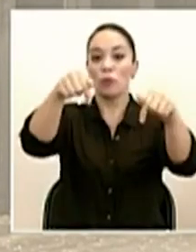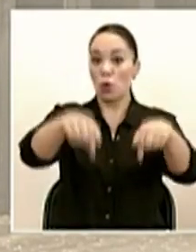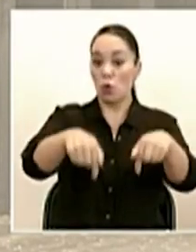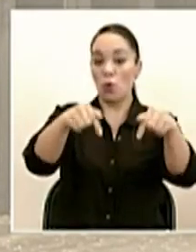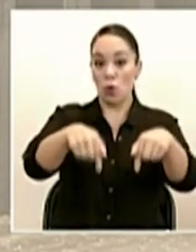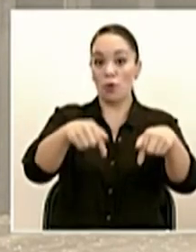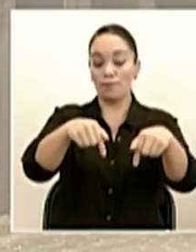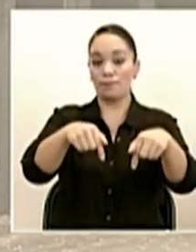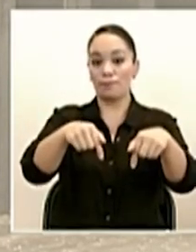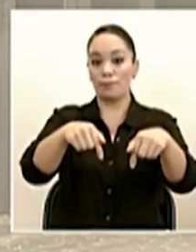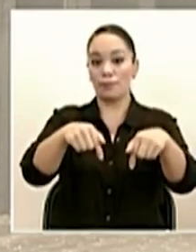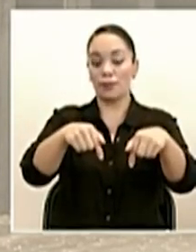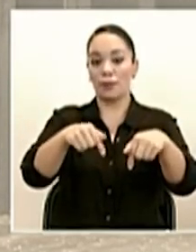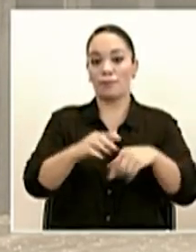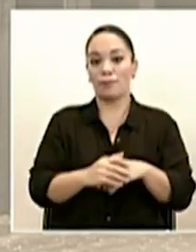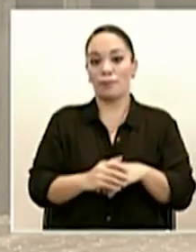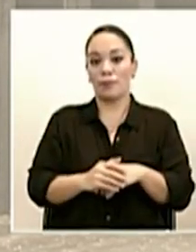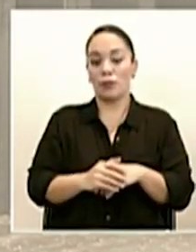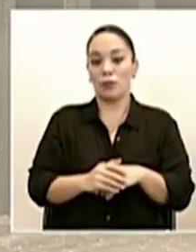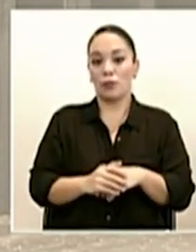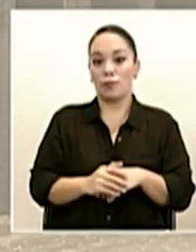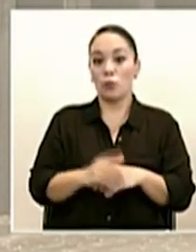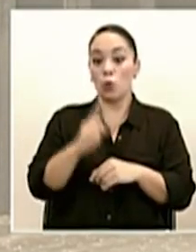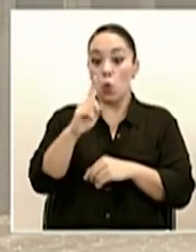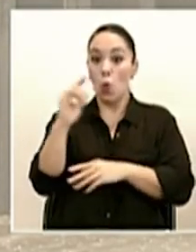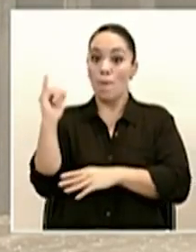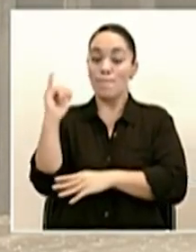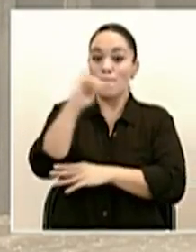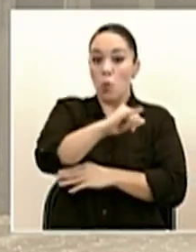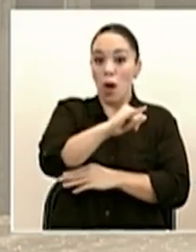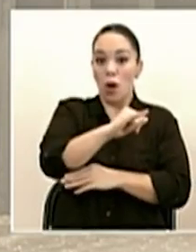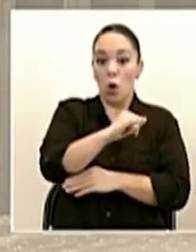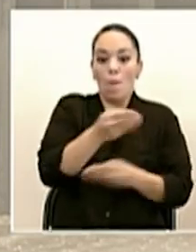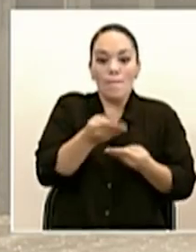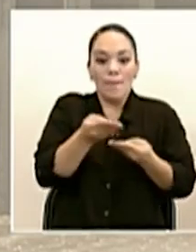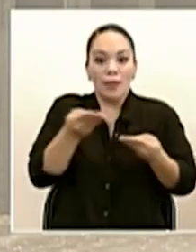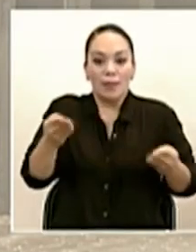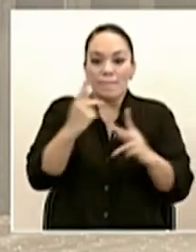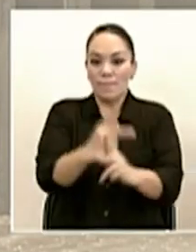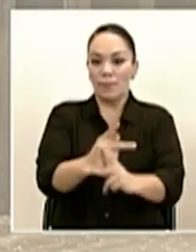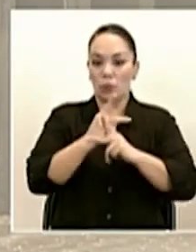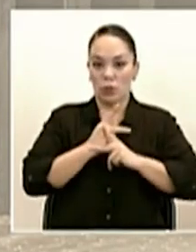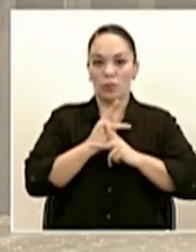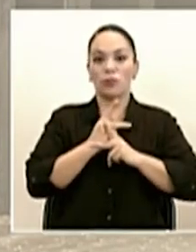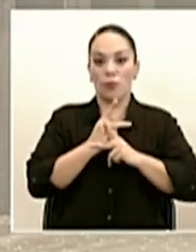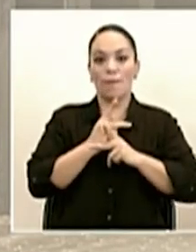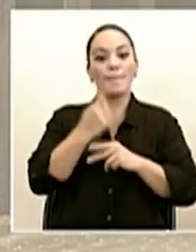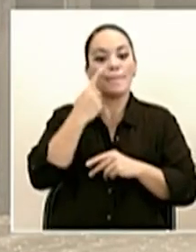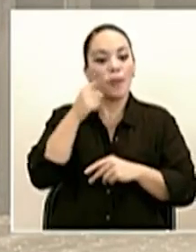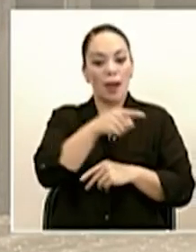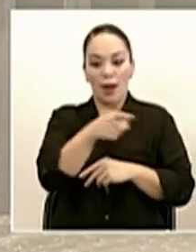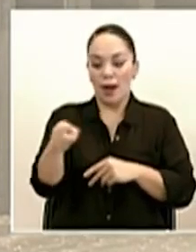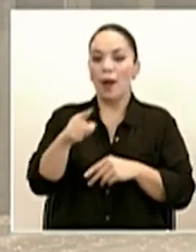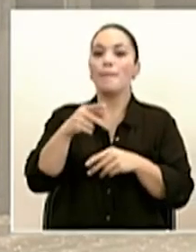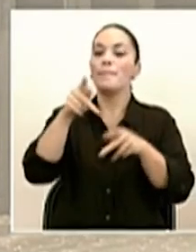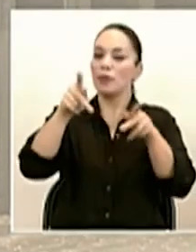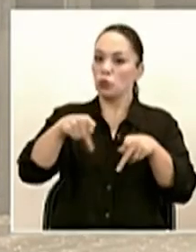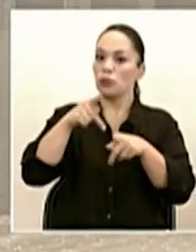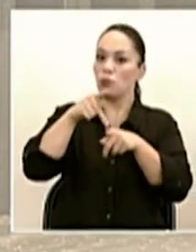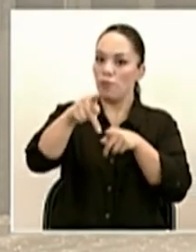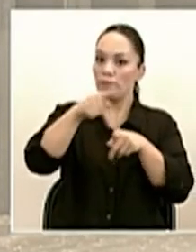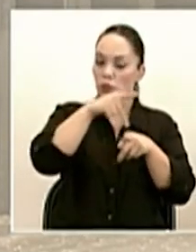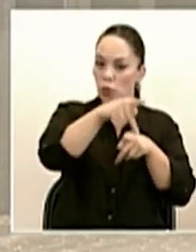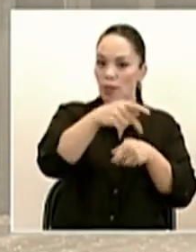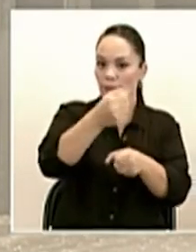que el primero de tres vuelos con material de protección para nuestros profesionales y personal